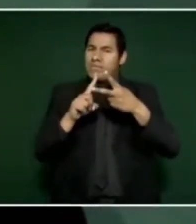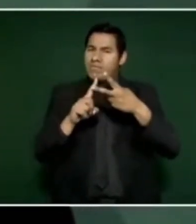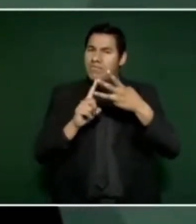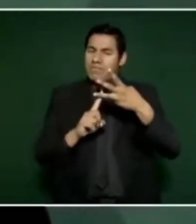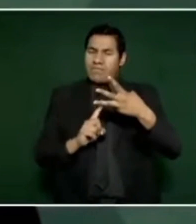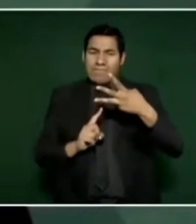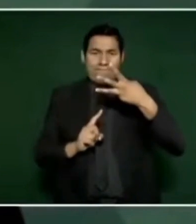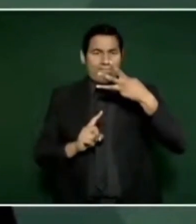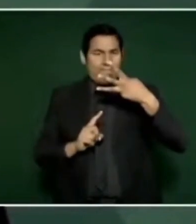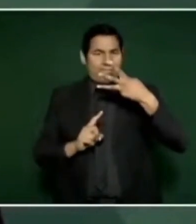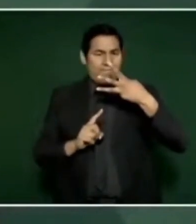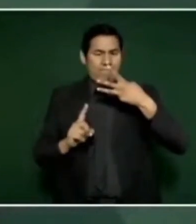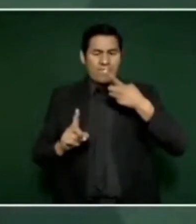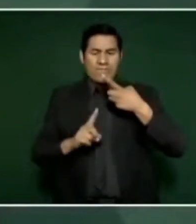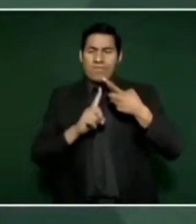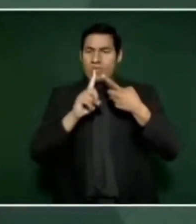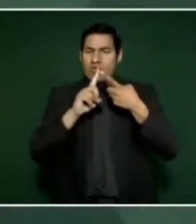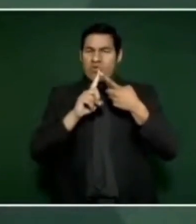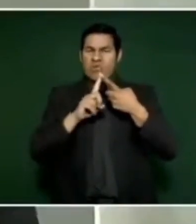en el programa.